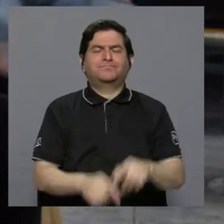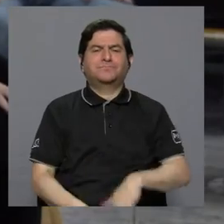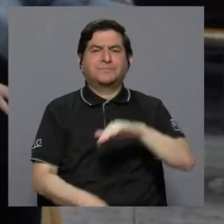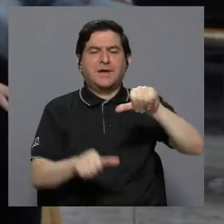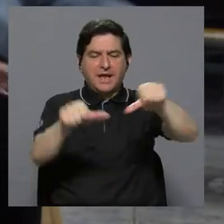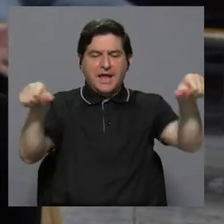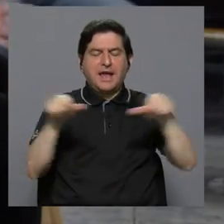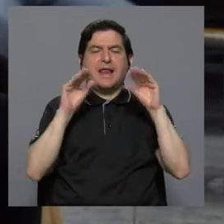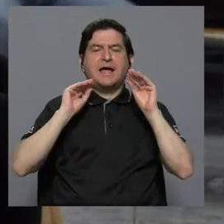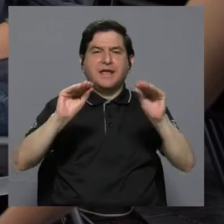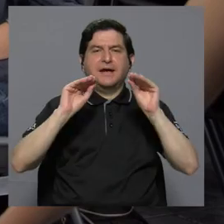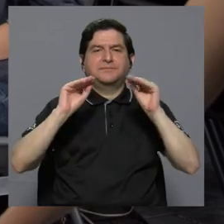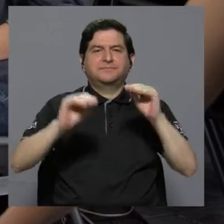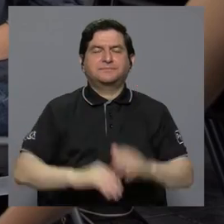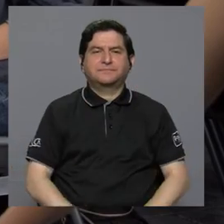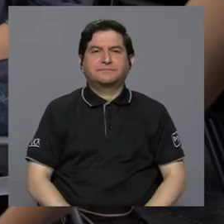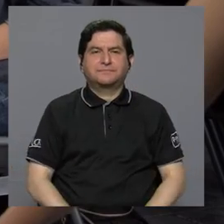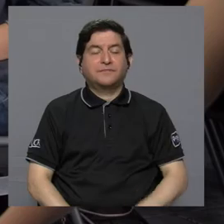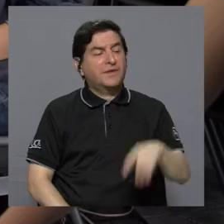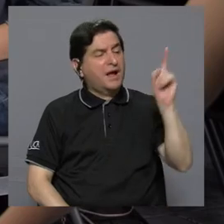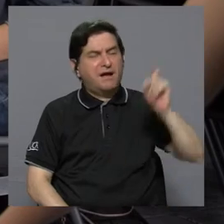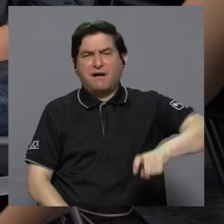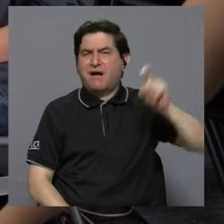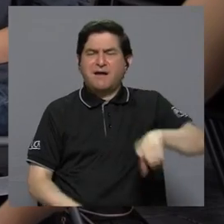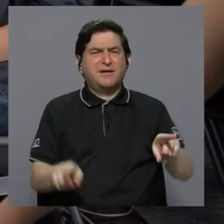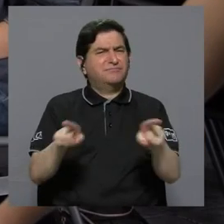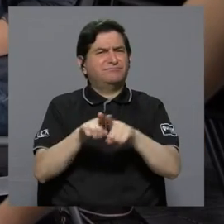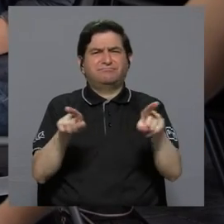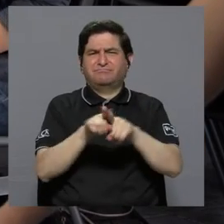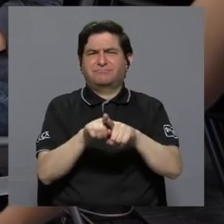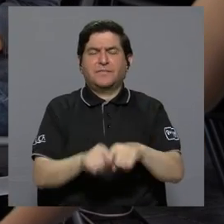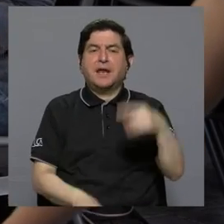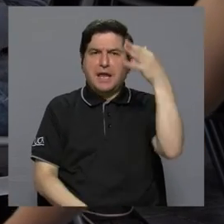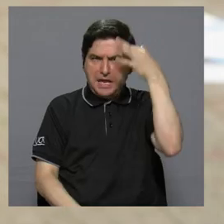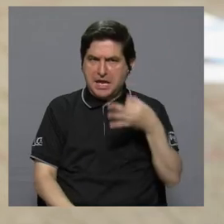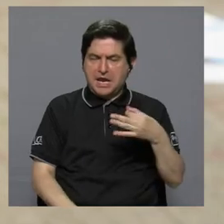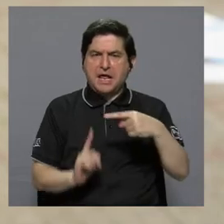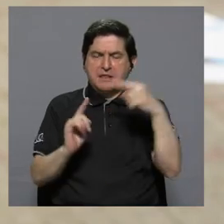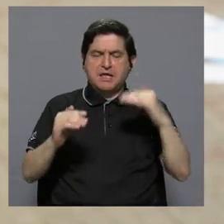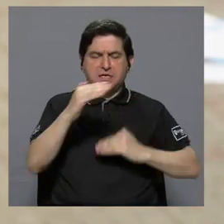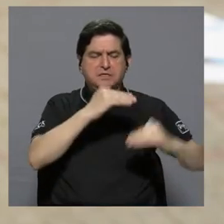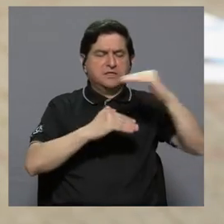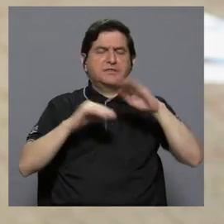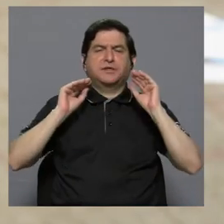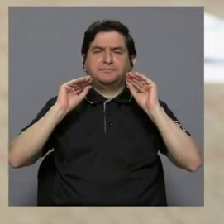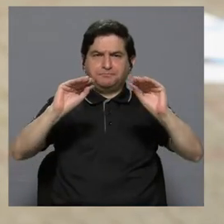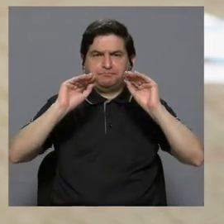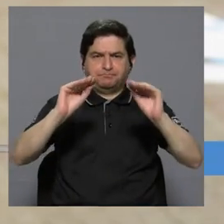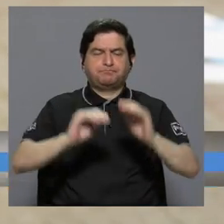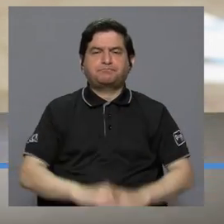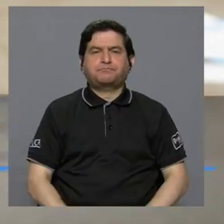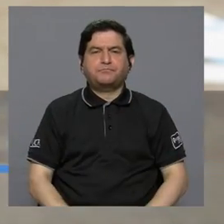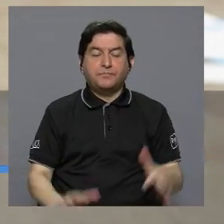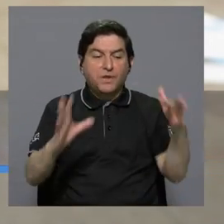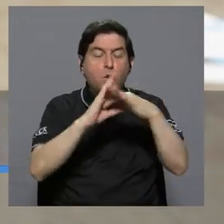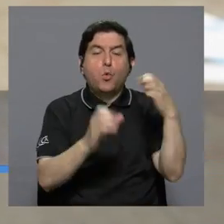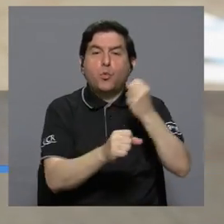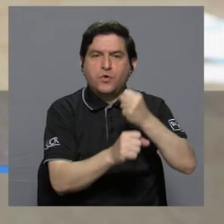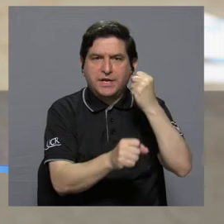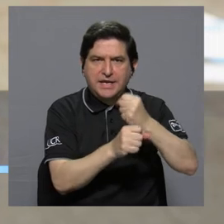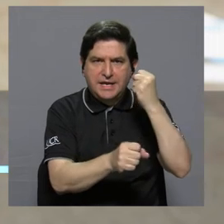positivamente en el sector educación. Es necesario también y consideramos desde la facultad de educación